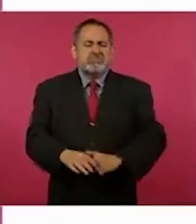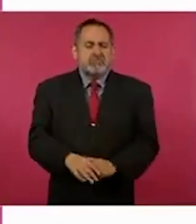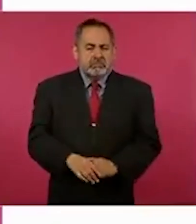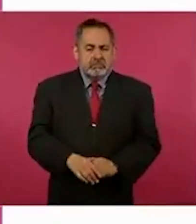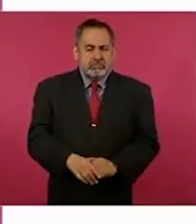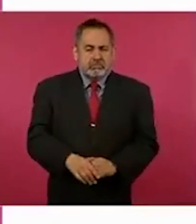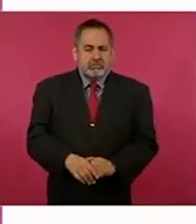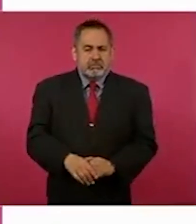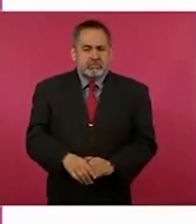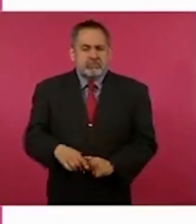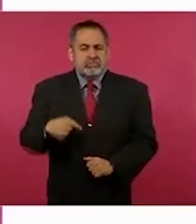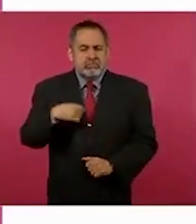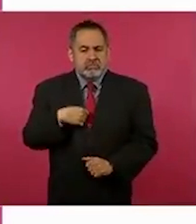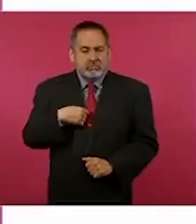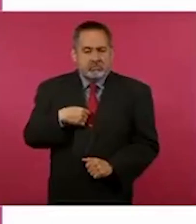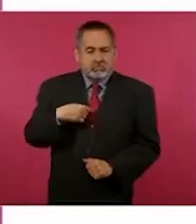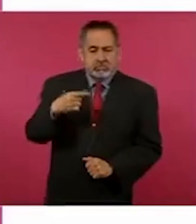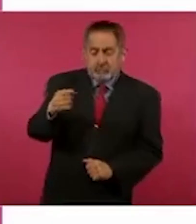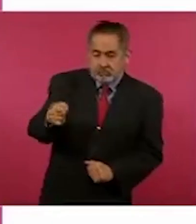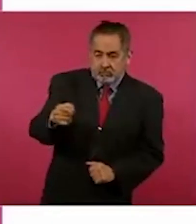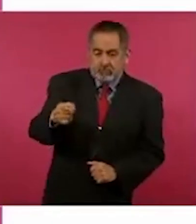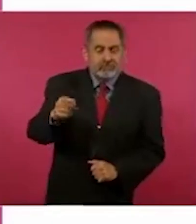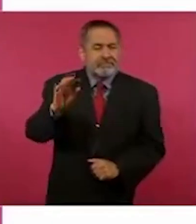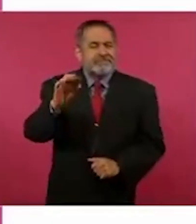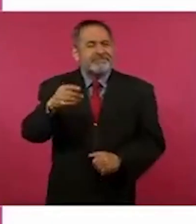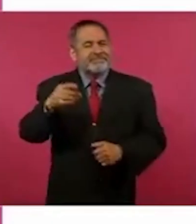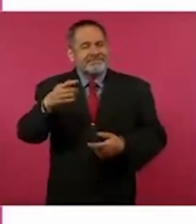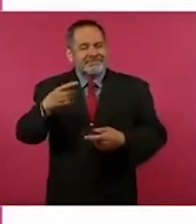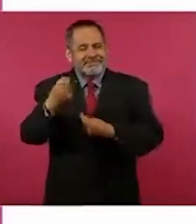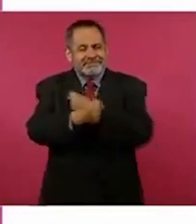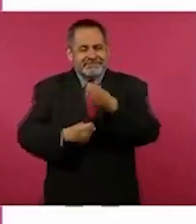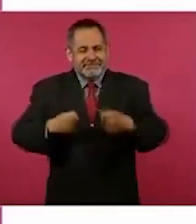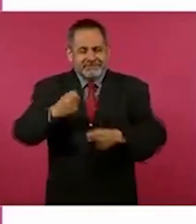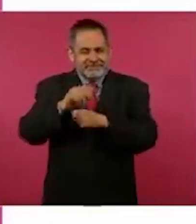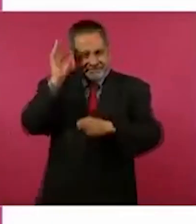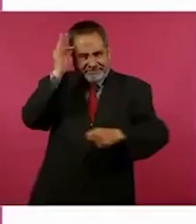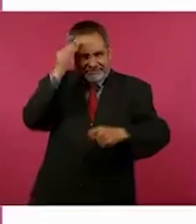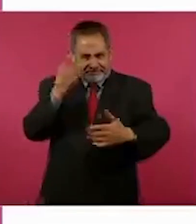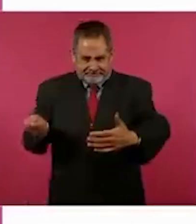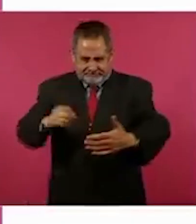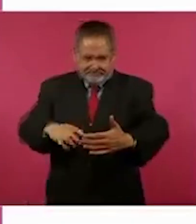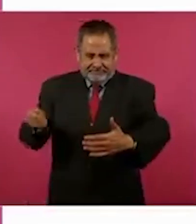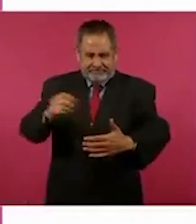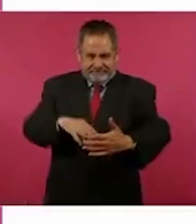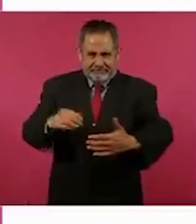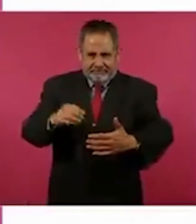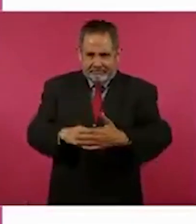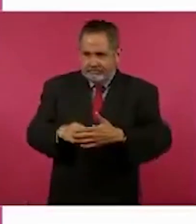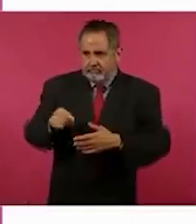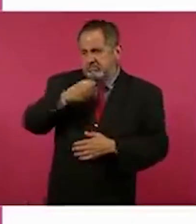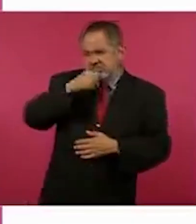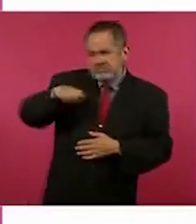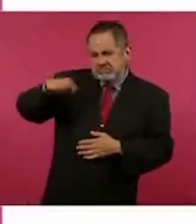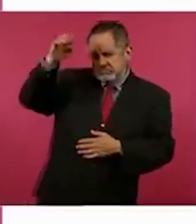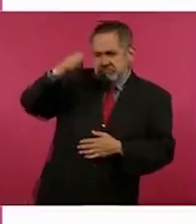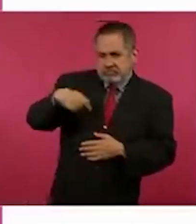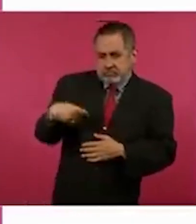Ya no le voy a dar 10 pesos al cerillo, el súper, aunque sea adulto mayor.